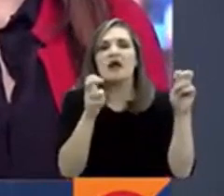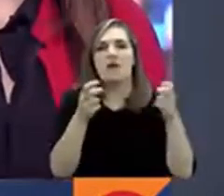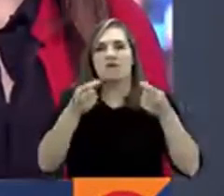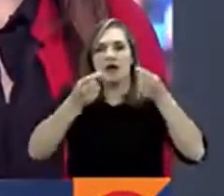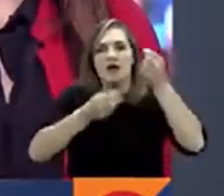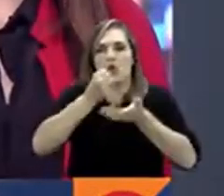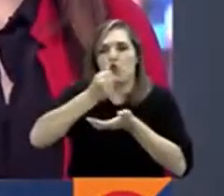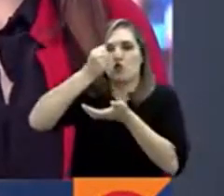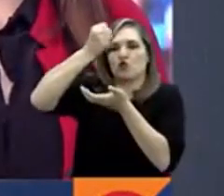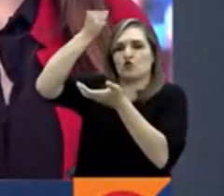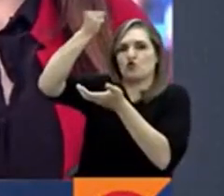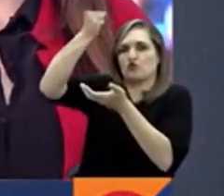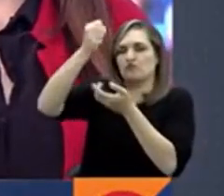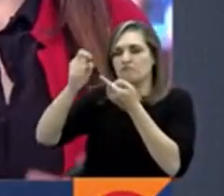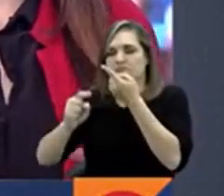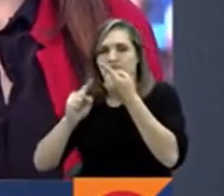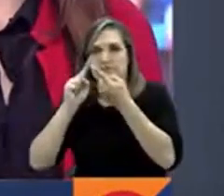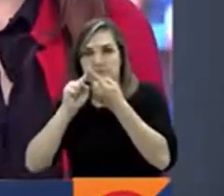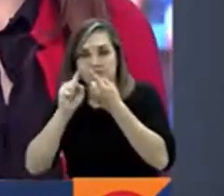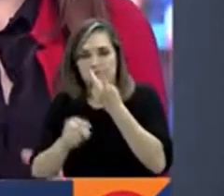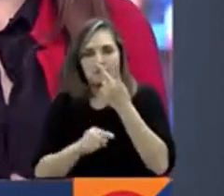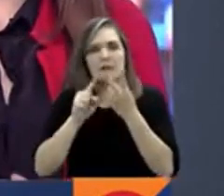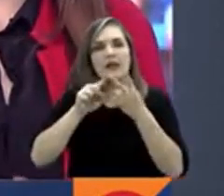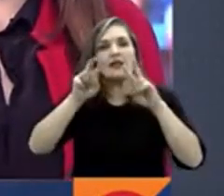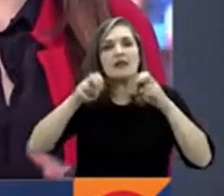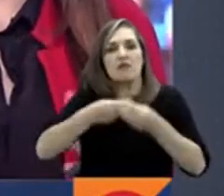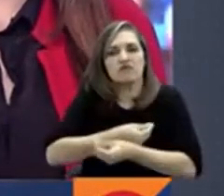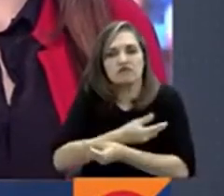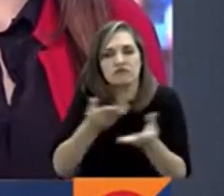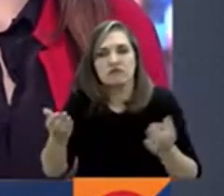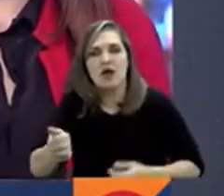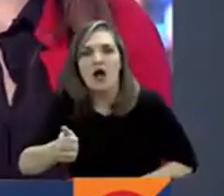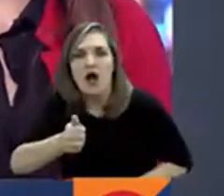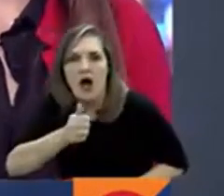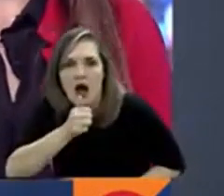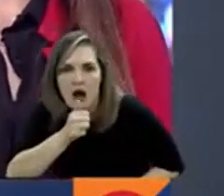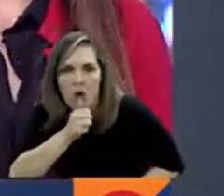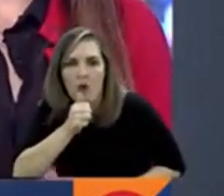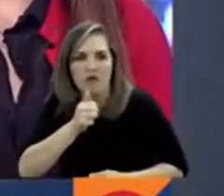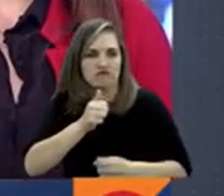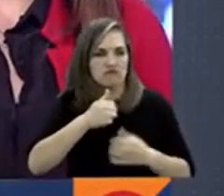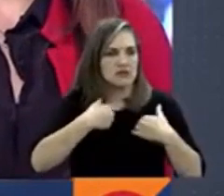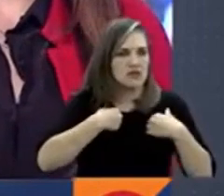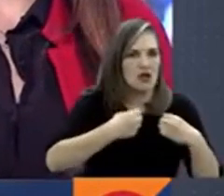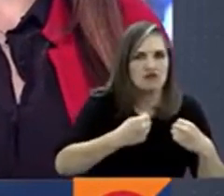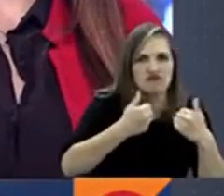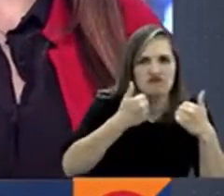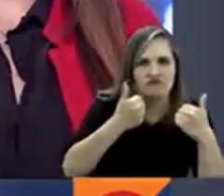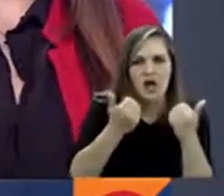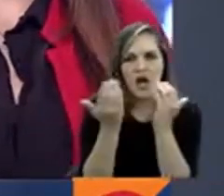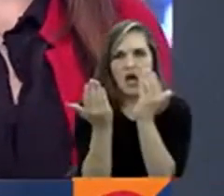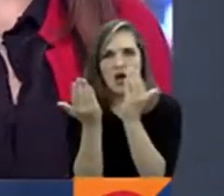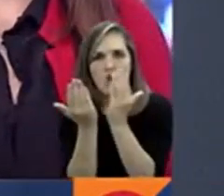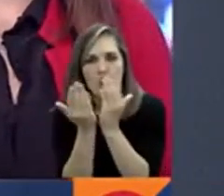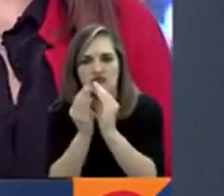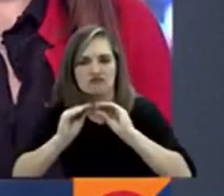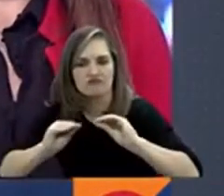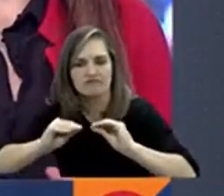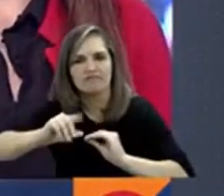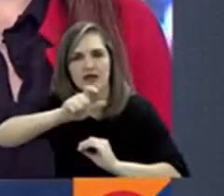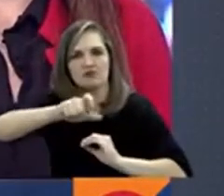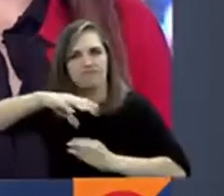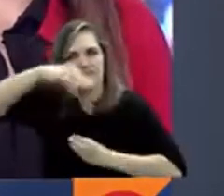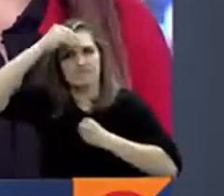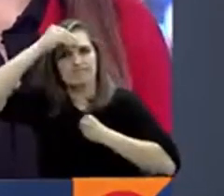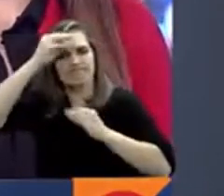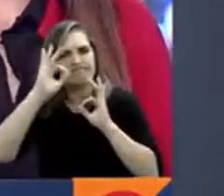la ampliación de políticas públicas para el acceso al agua, la educación, entre otros aspectos, un régimen laboral especial para el personal de la salud,